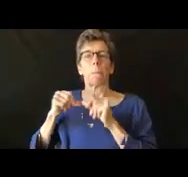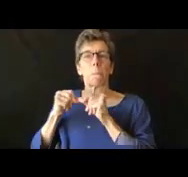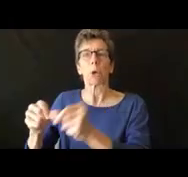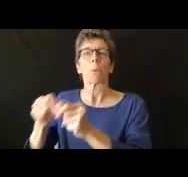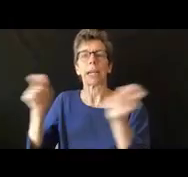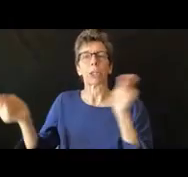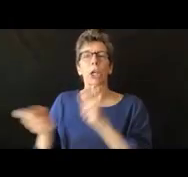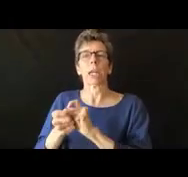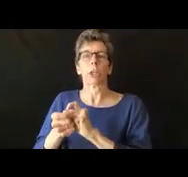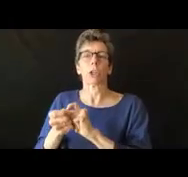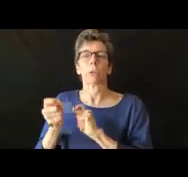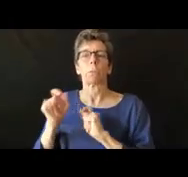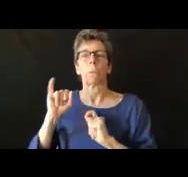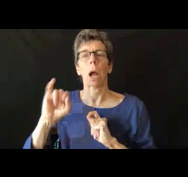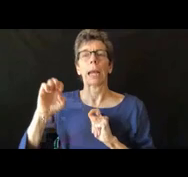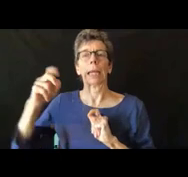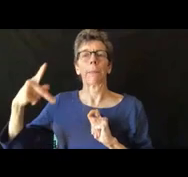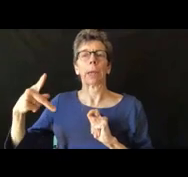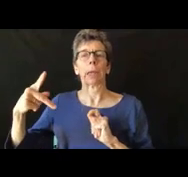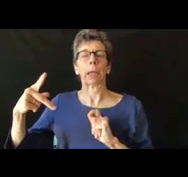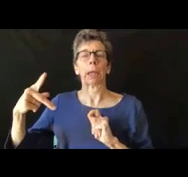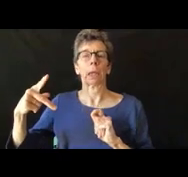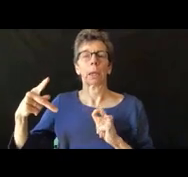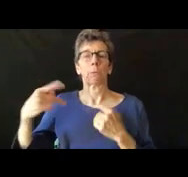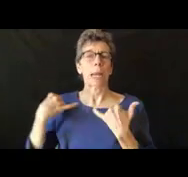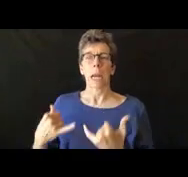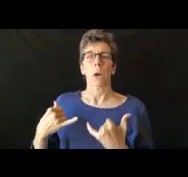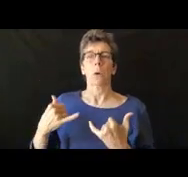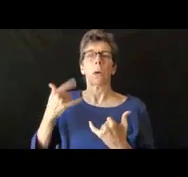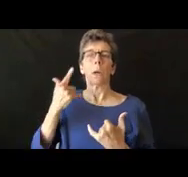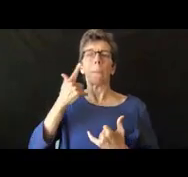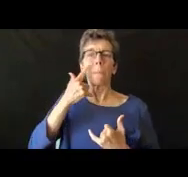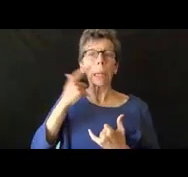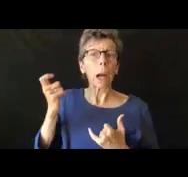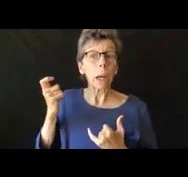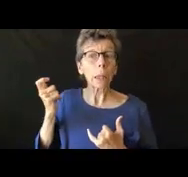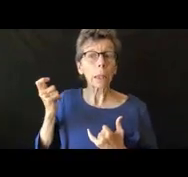el plan de reapertura en algún momento va a estar